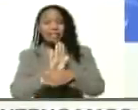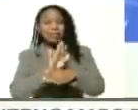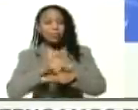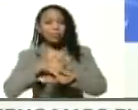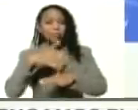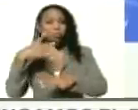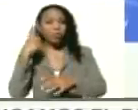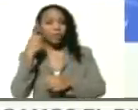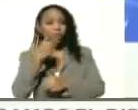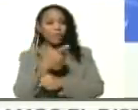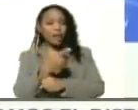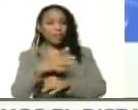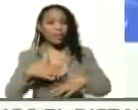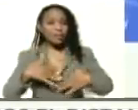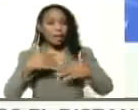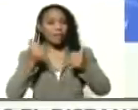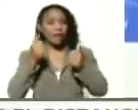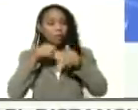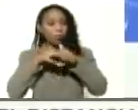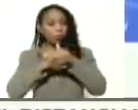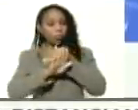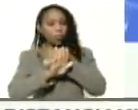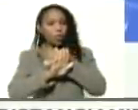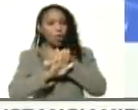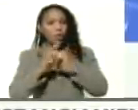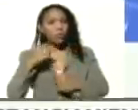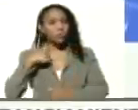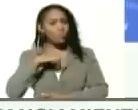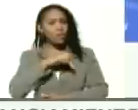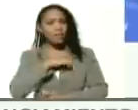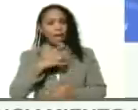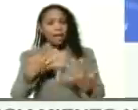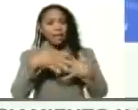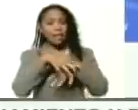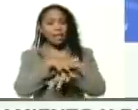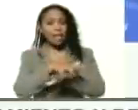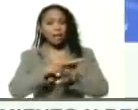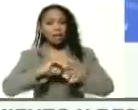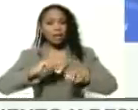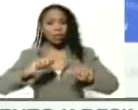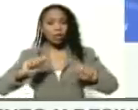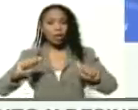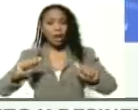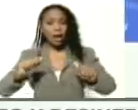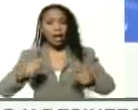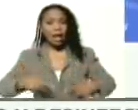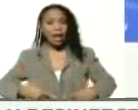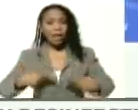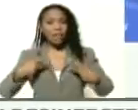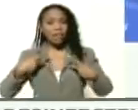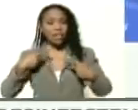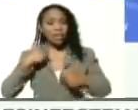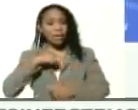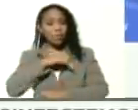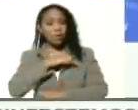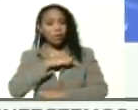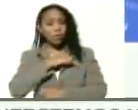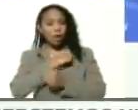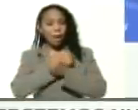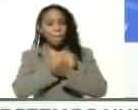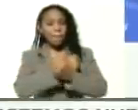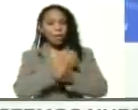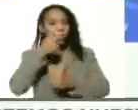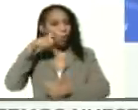de salvaguardar nuestra integridad territorial y la vida de nuestro amado